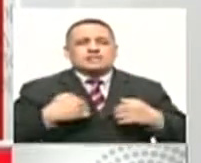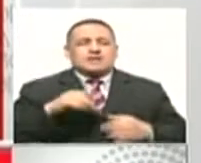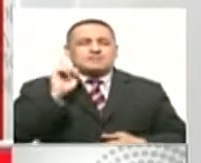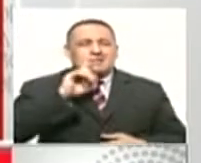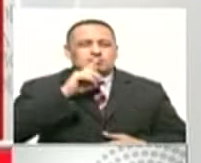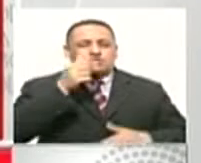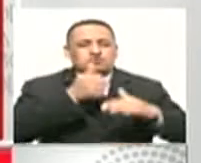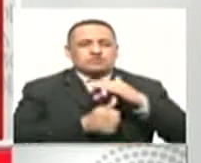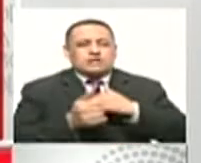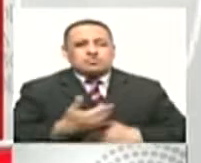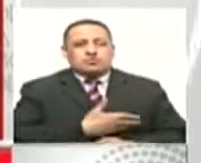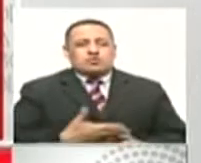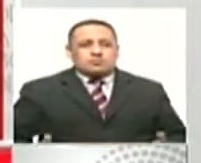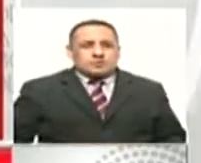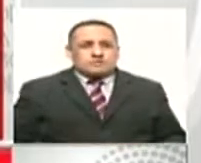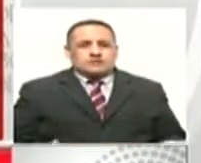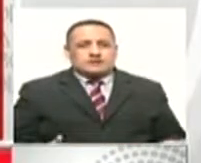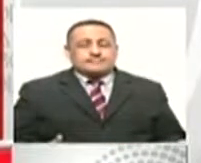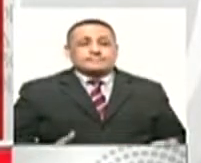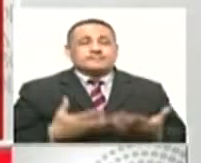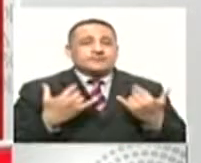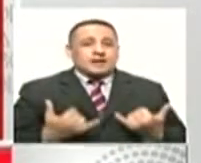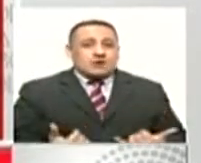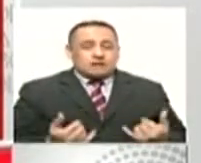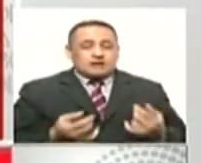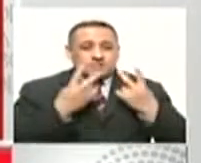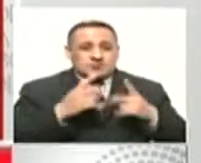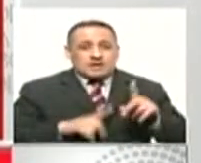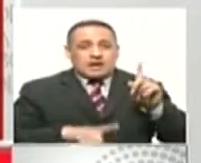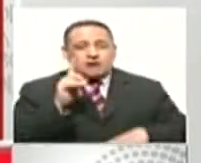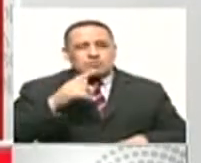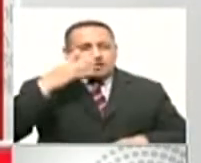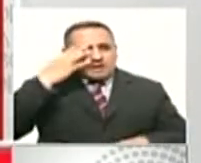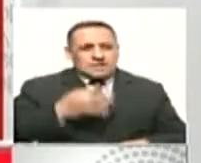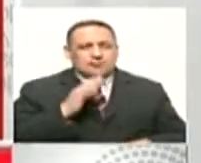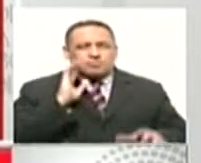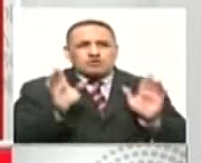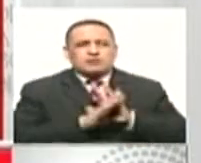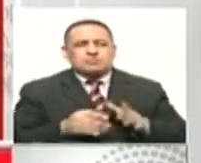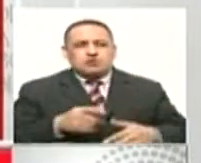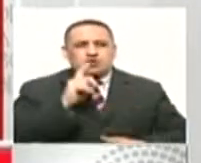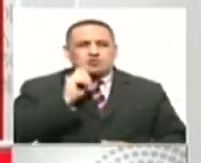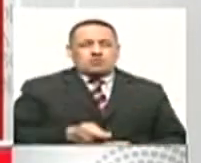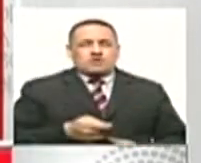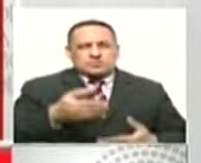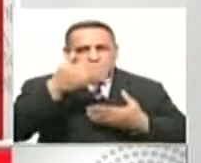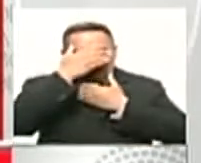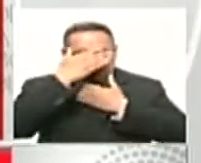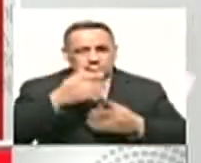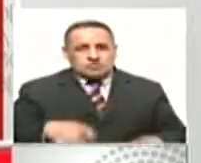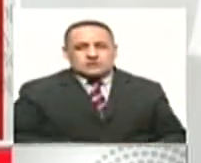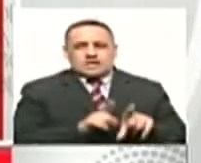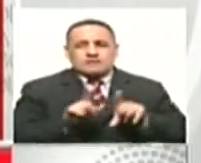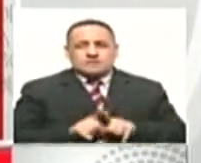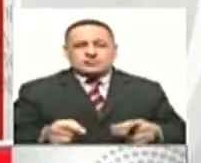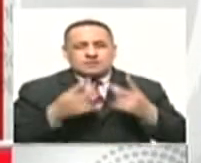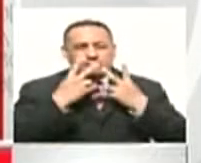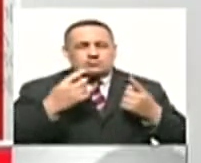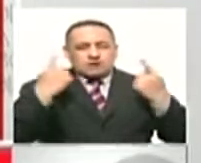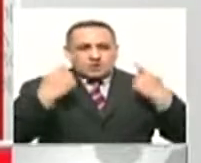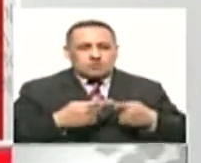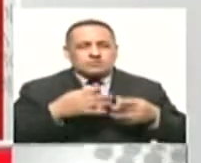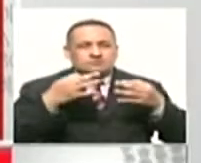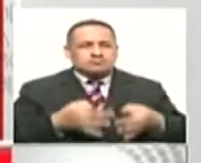entre el Estado, la empresa y la ciudadanía, ¿no? Ayer, justamente, Miguel Castilla, en el lanzamiento